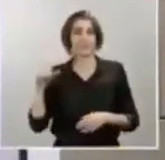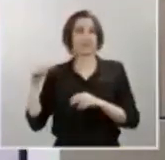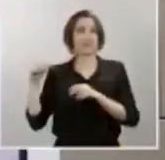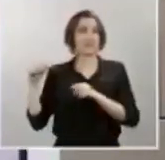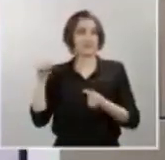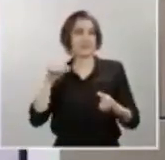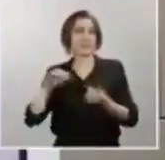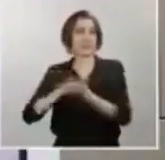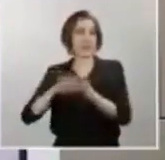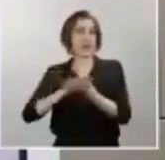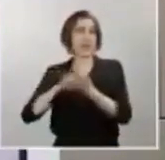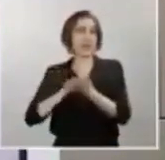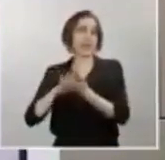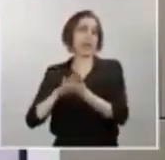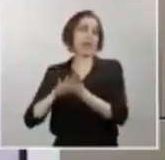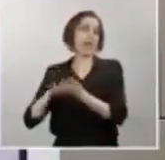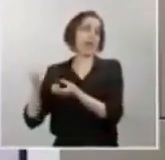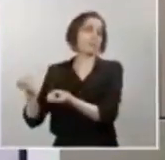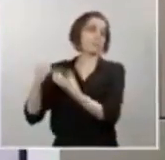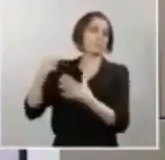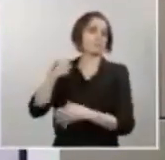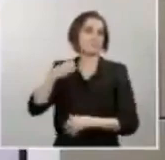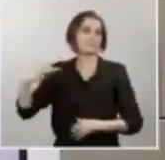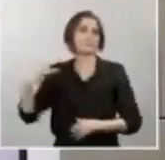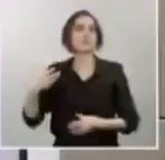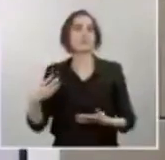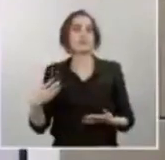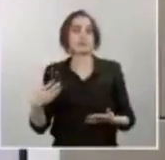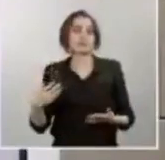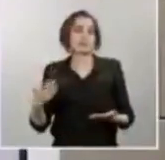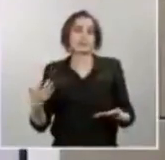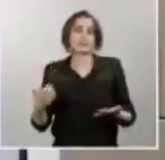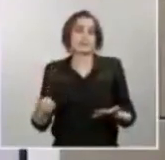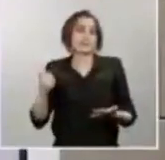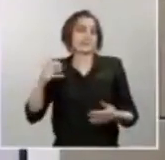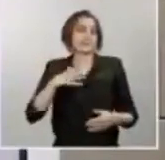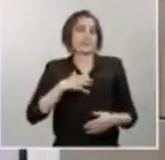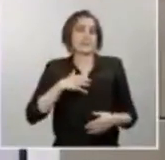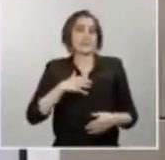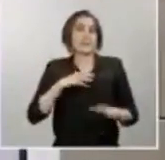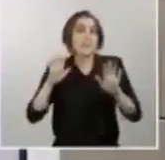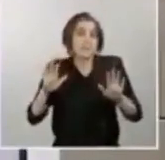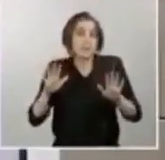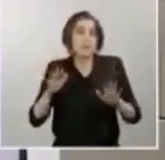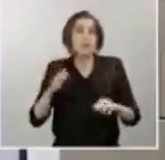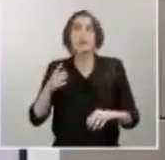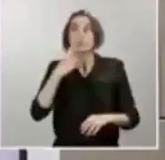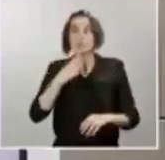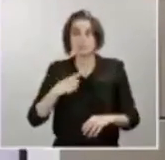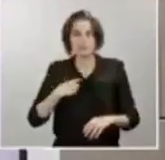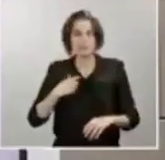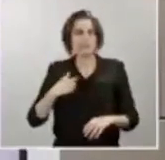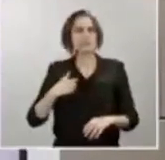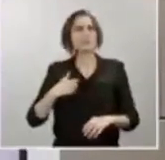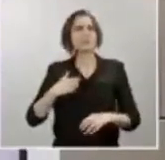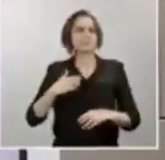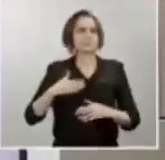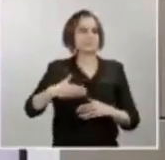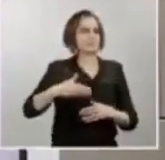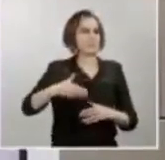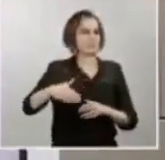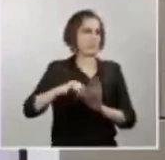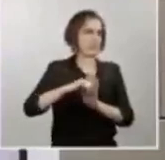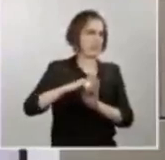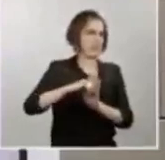Hasta aquí hemos podido llegar, pero a partir de aquí lo que sí nos garantizan es que en un plazo prudencial, en el plazo de unas